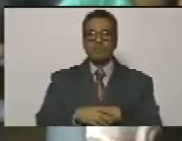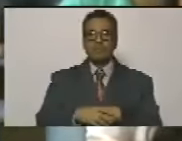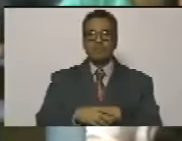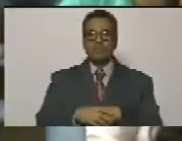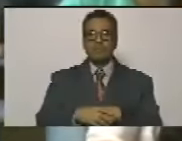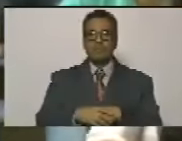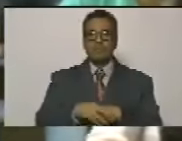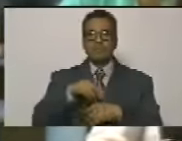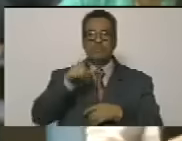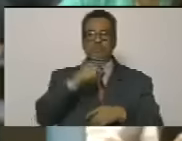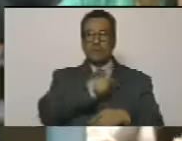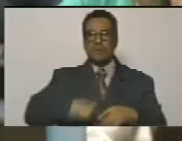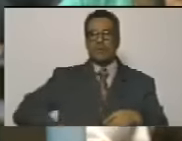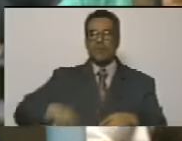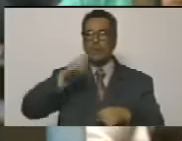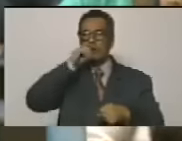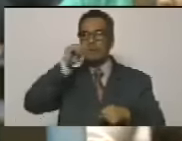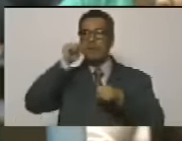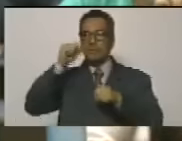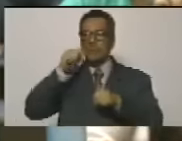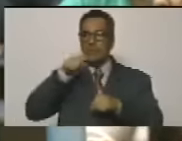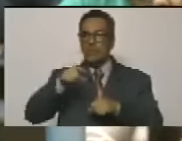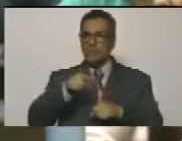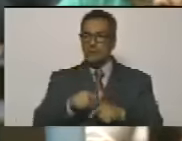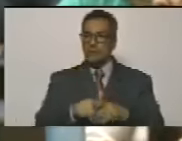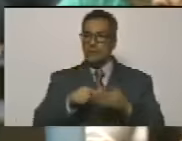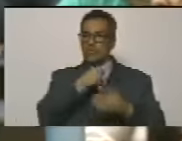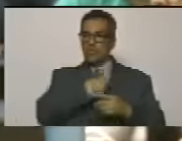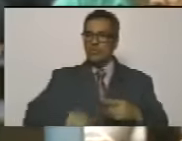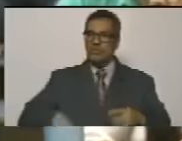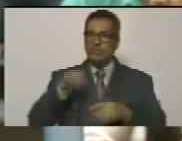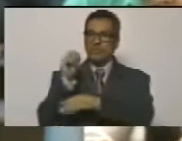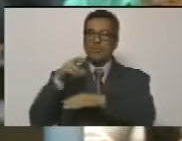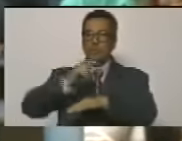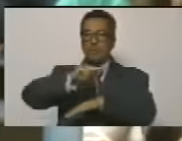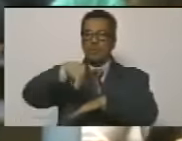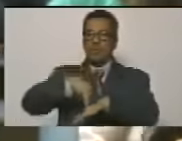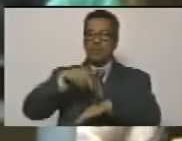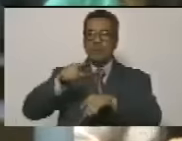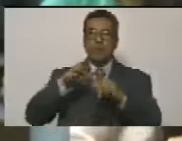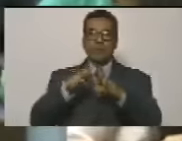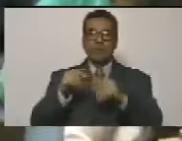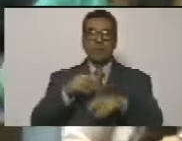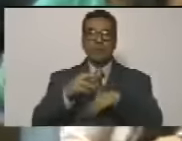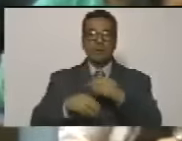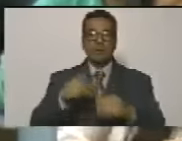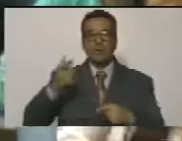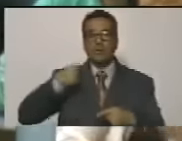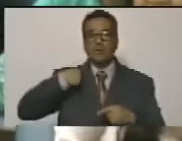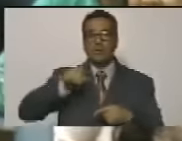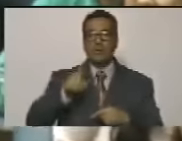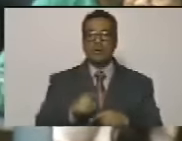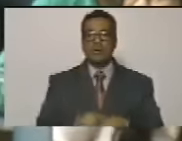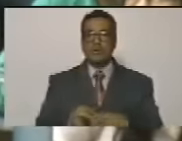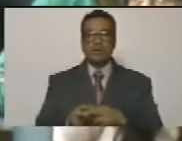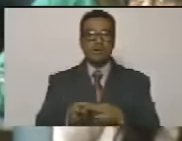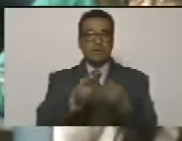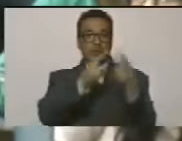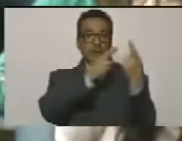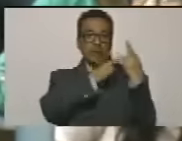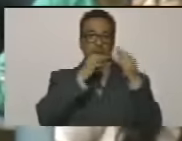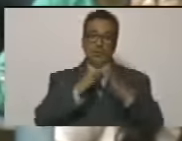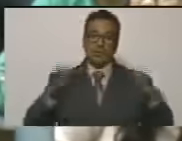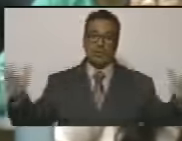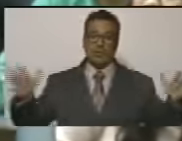y el presidente nicolás maduro moros el presidente de la asamblea nacional y todos aquellos que han tenido la responsabilidad